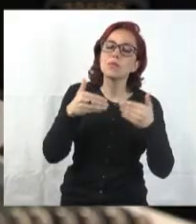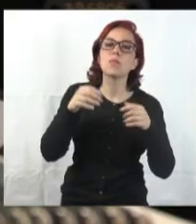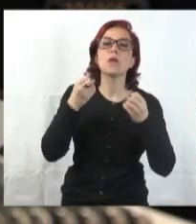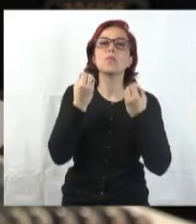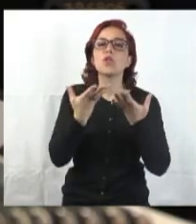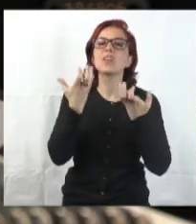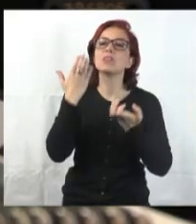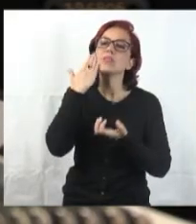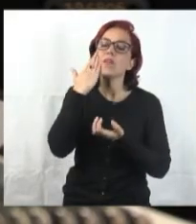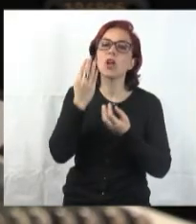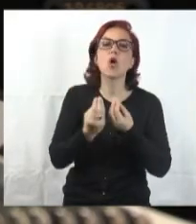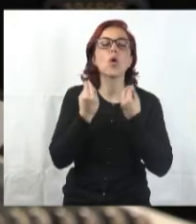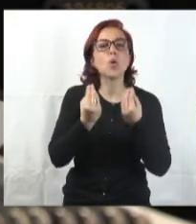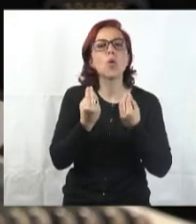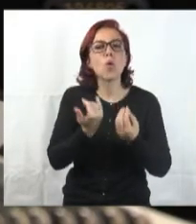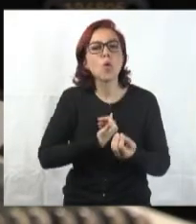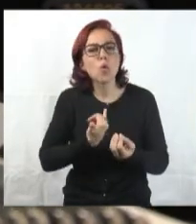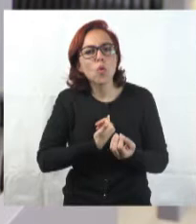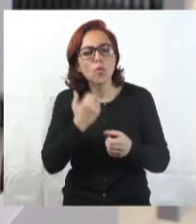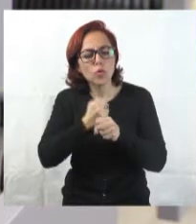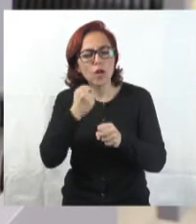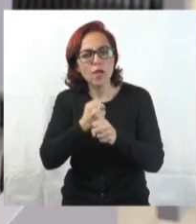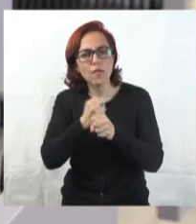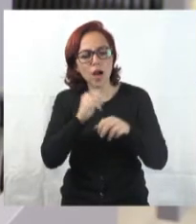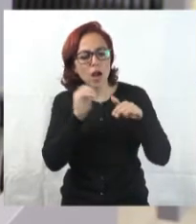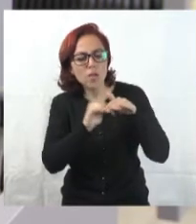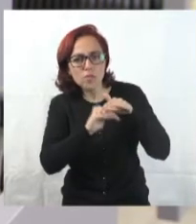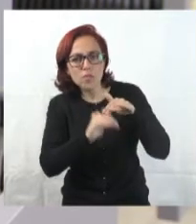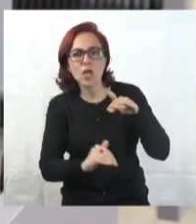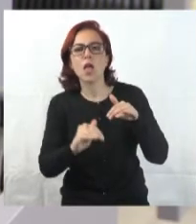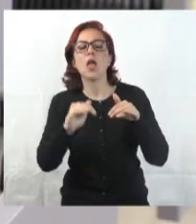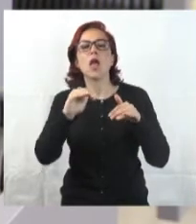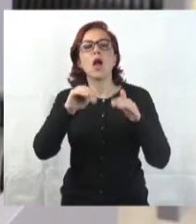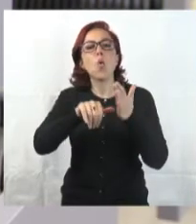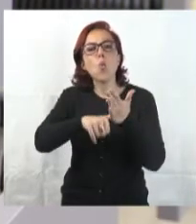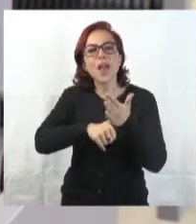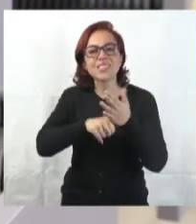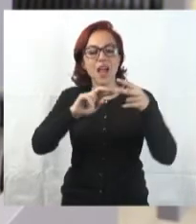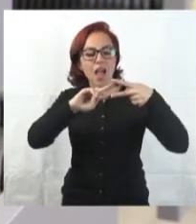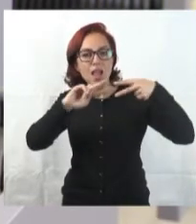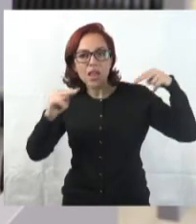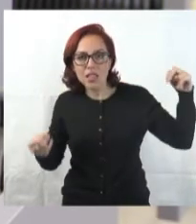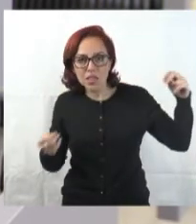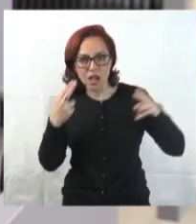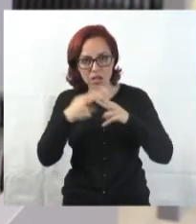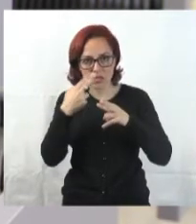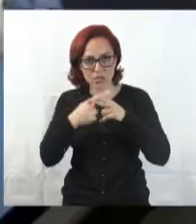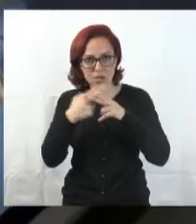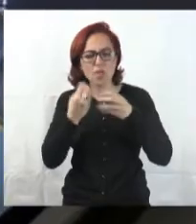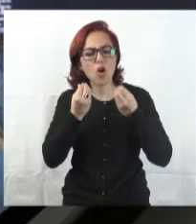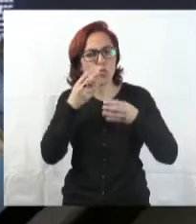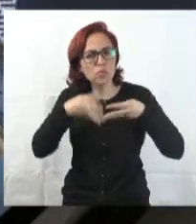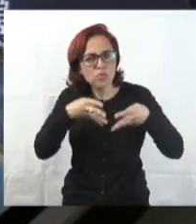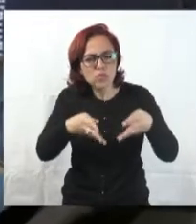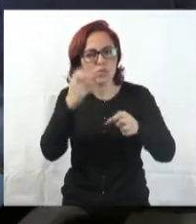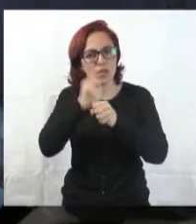participar porque se desea saber cómo está trabajando el Registro Nacional de Huellas Genéticas, cómo lleva adelante esos